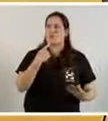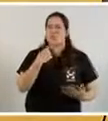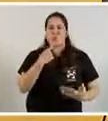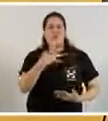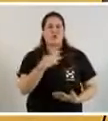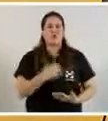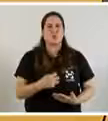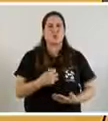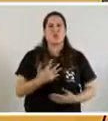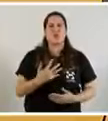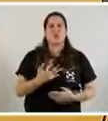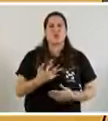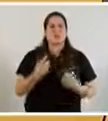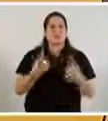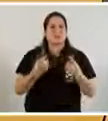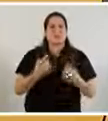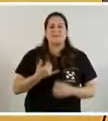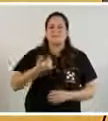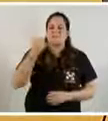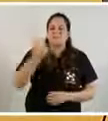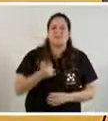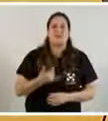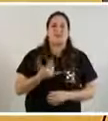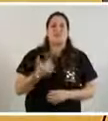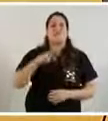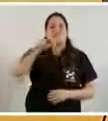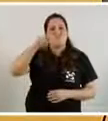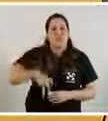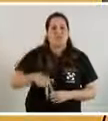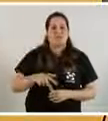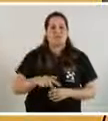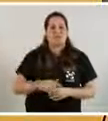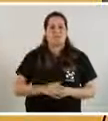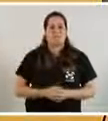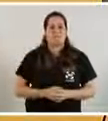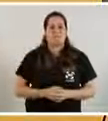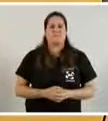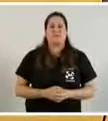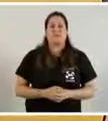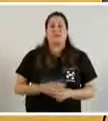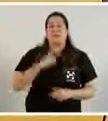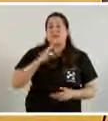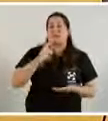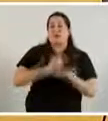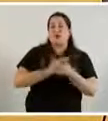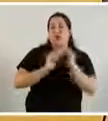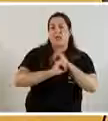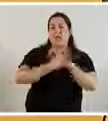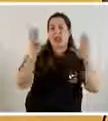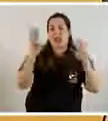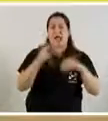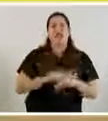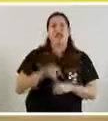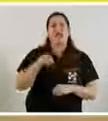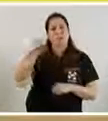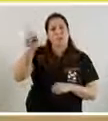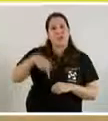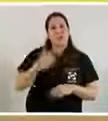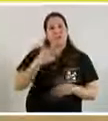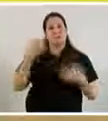angustia, tener un rumbo trazado, tener claras las decisiones, y esto aporta certidumbre.